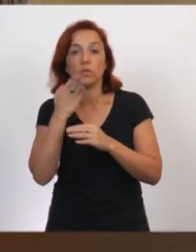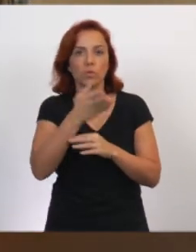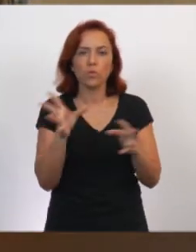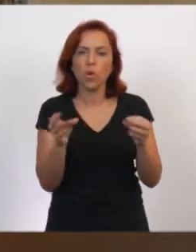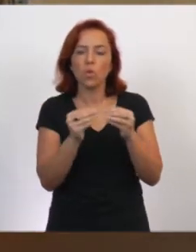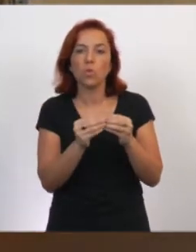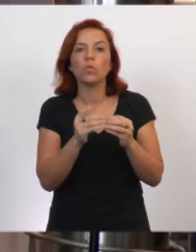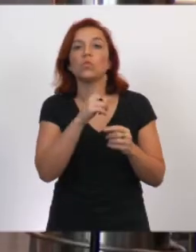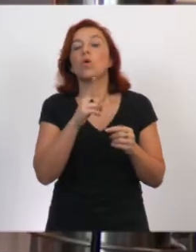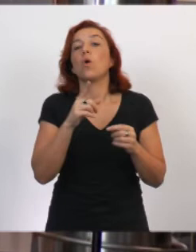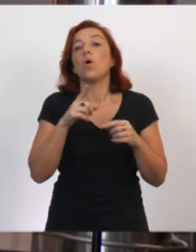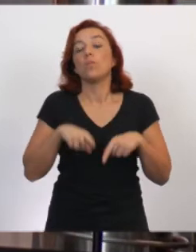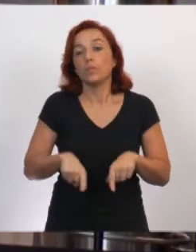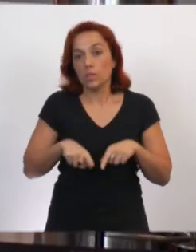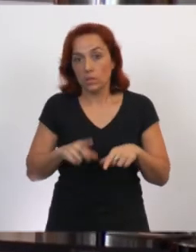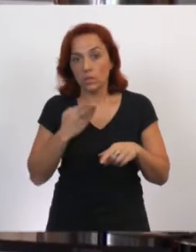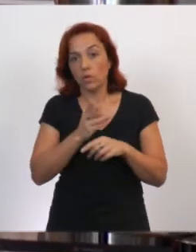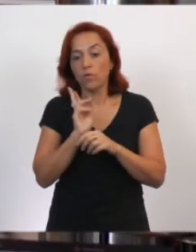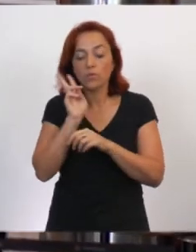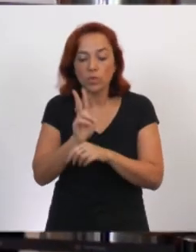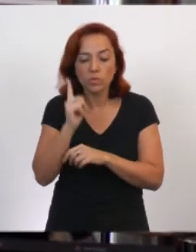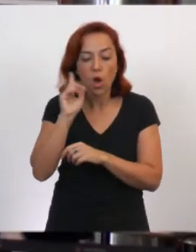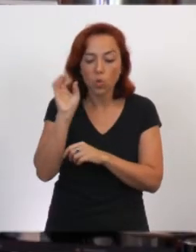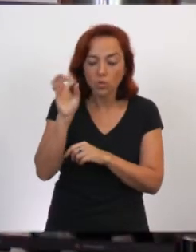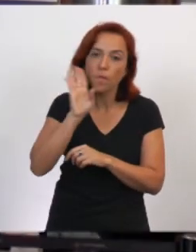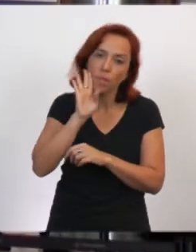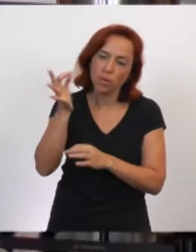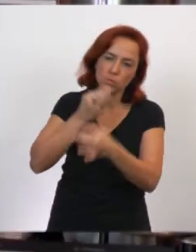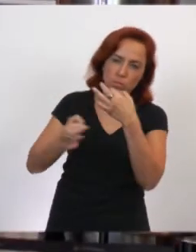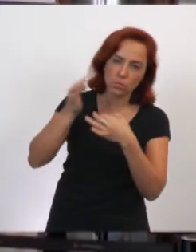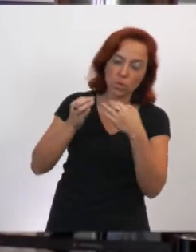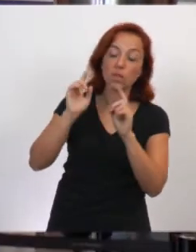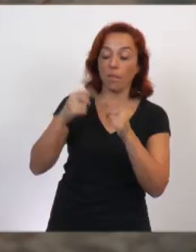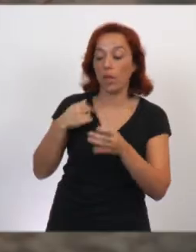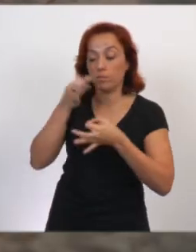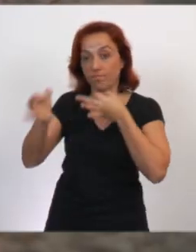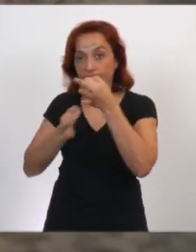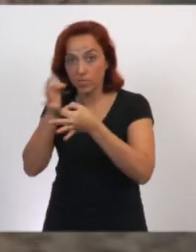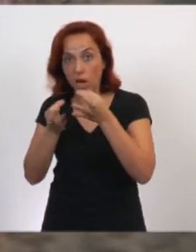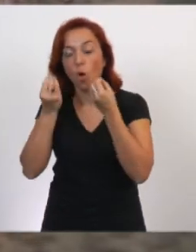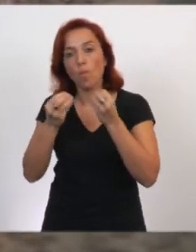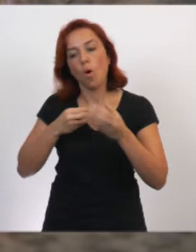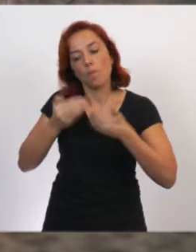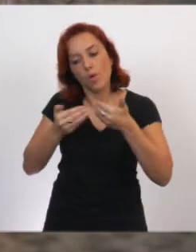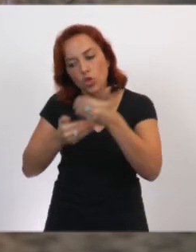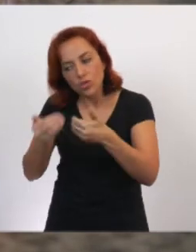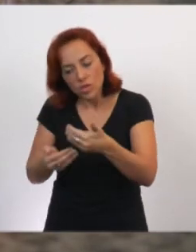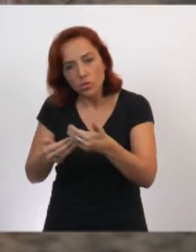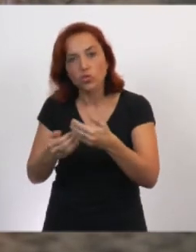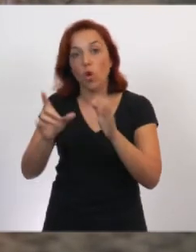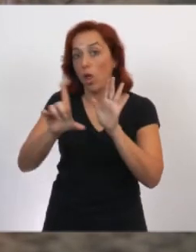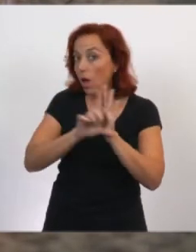concurrimos conjuntamente con Cancillería a atenderla, escucharla, donde se le explicó a la señora cómo es todo el